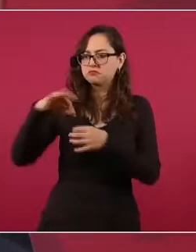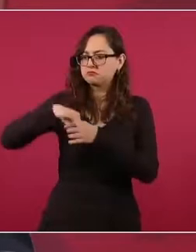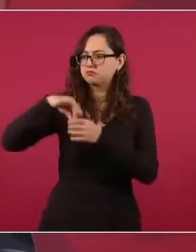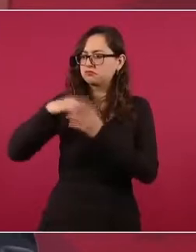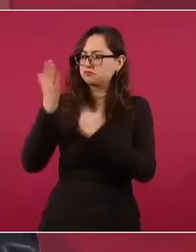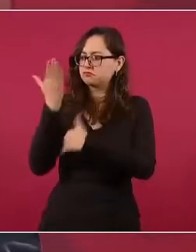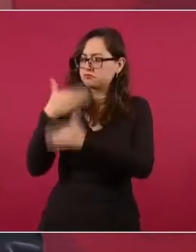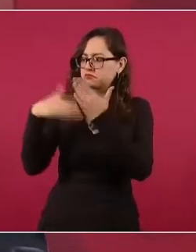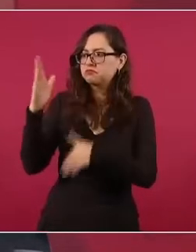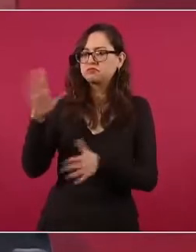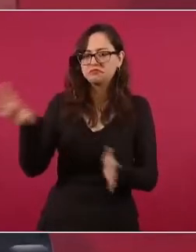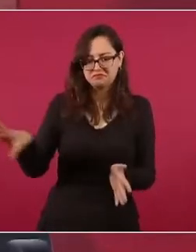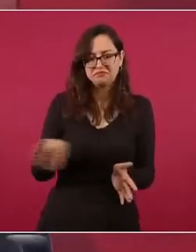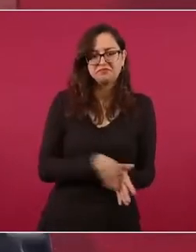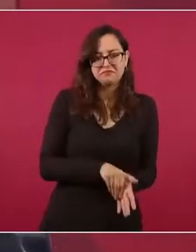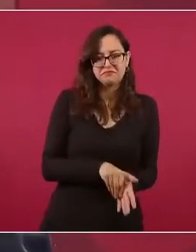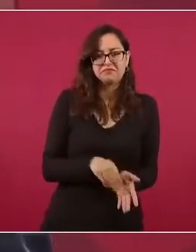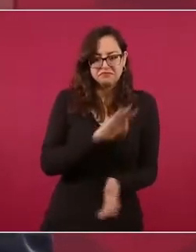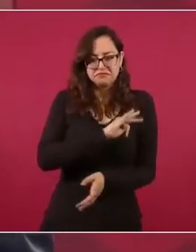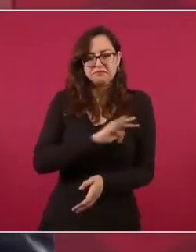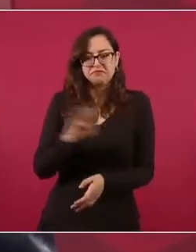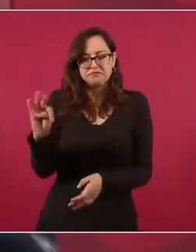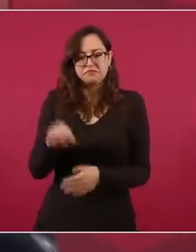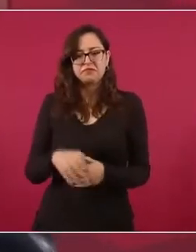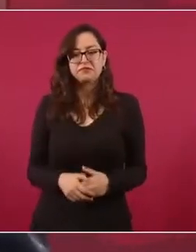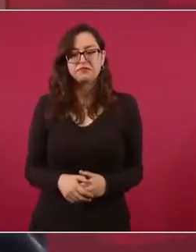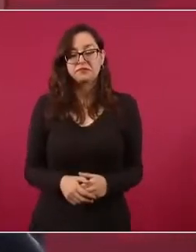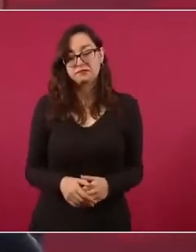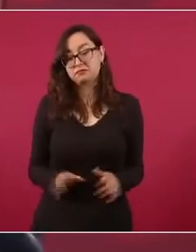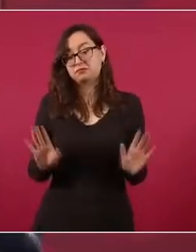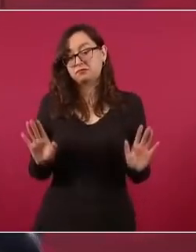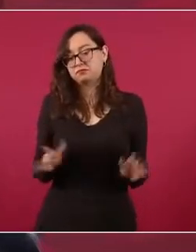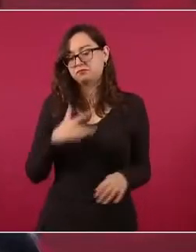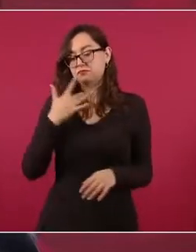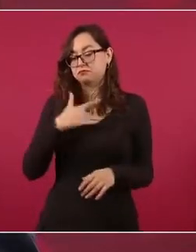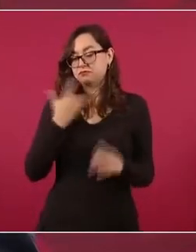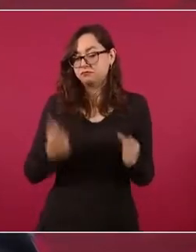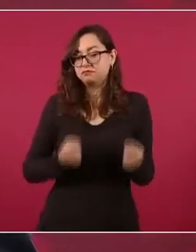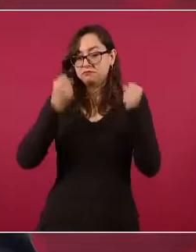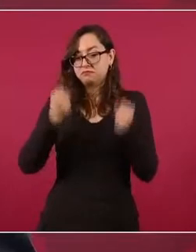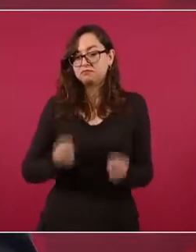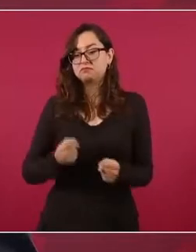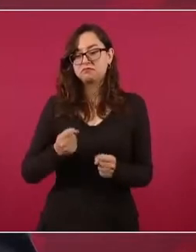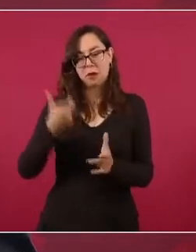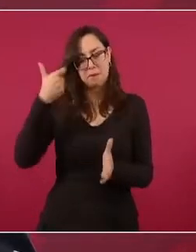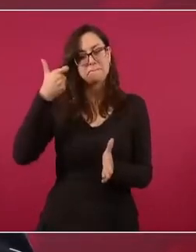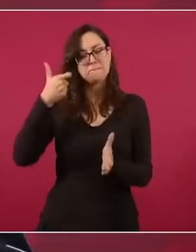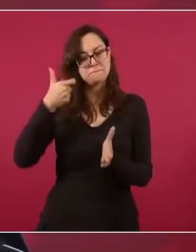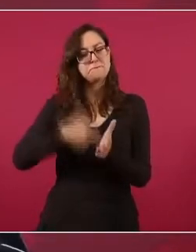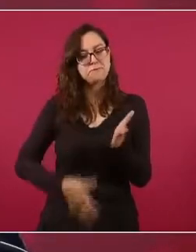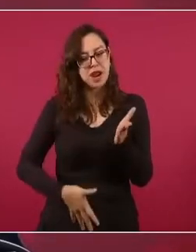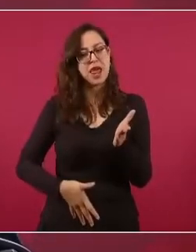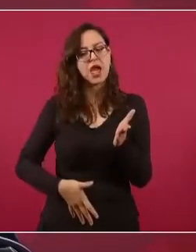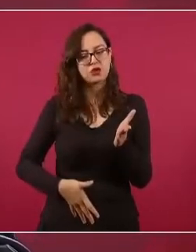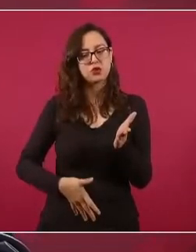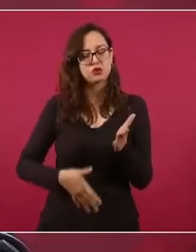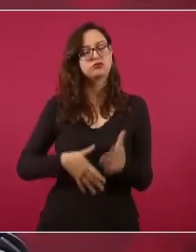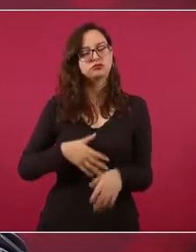que cuesta menos, que no es tanto gasto.